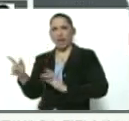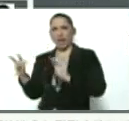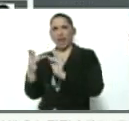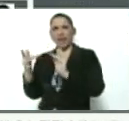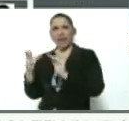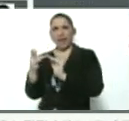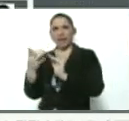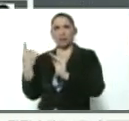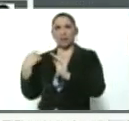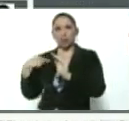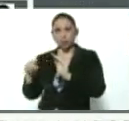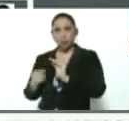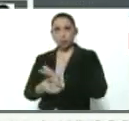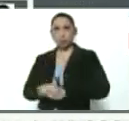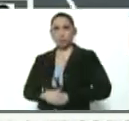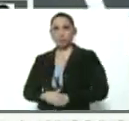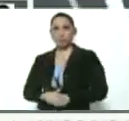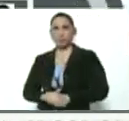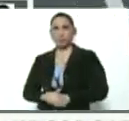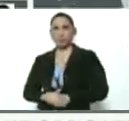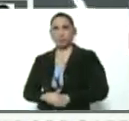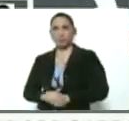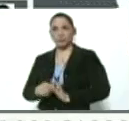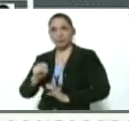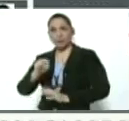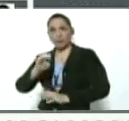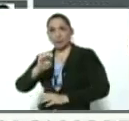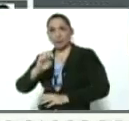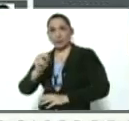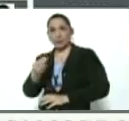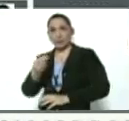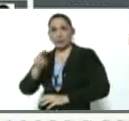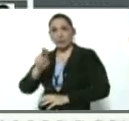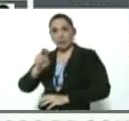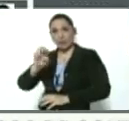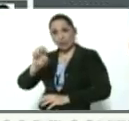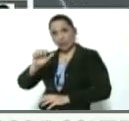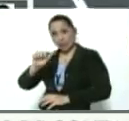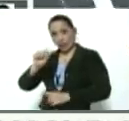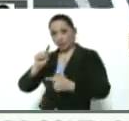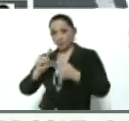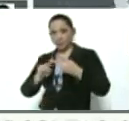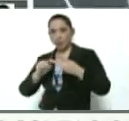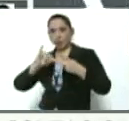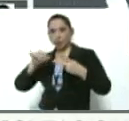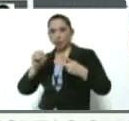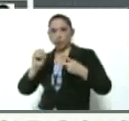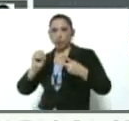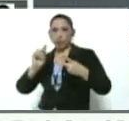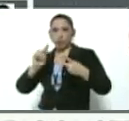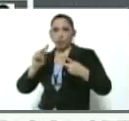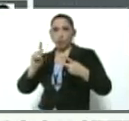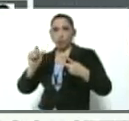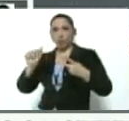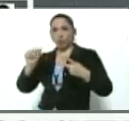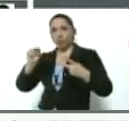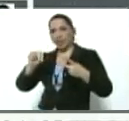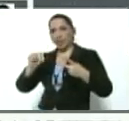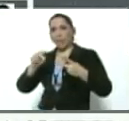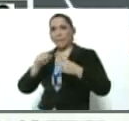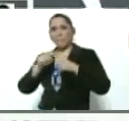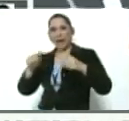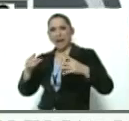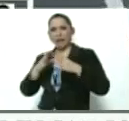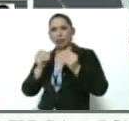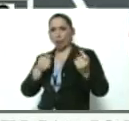que tuvo Sequea, que tuvo Woodrow, para toda la parte logística en Caracas,